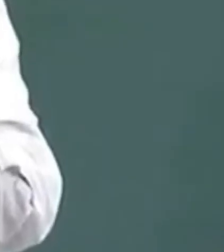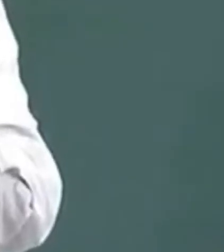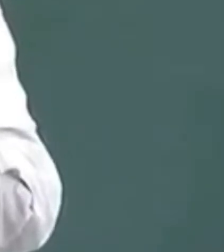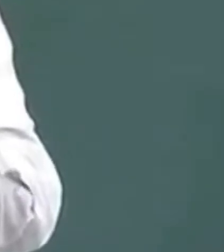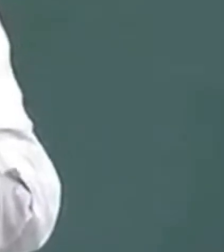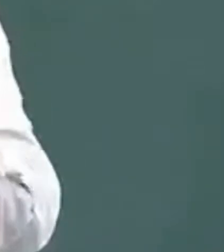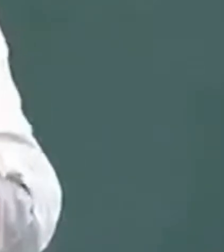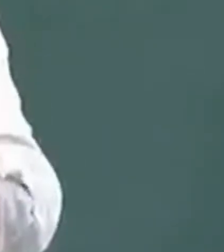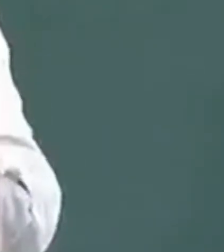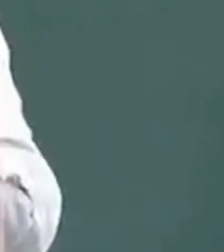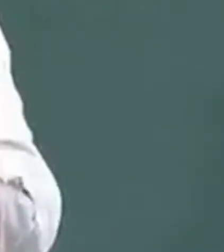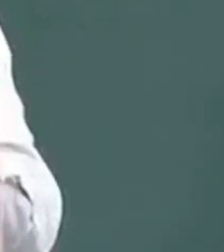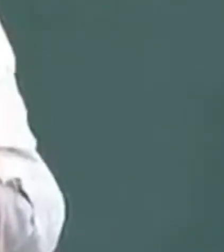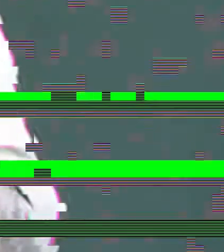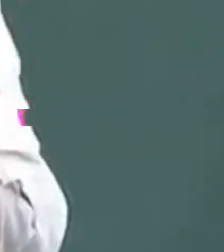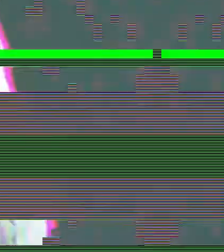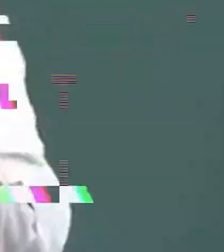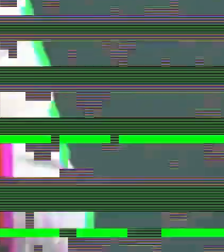¡Me canso ganso!